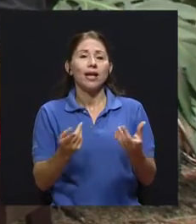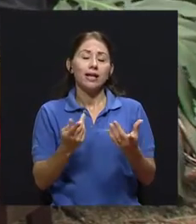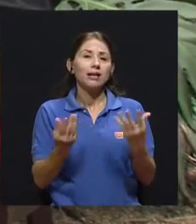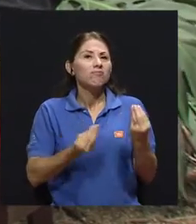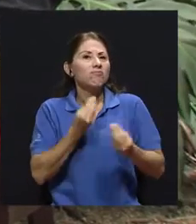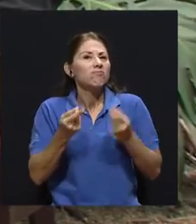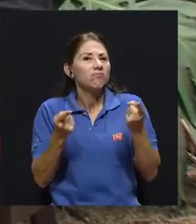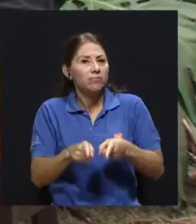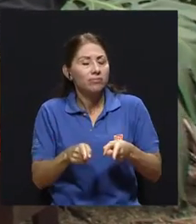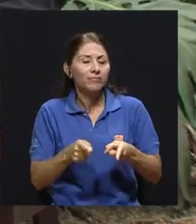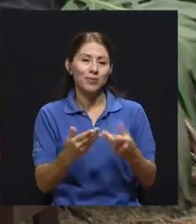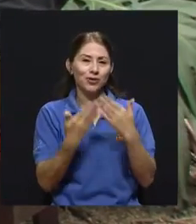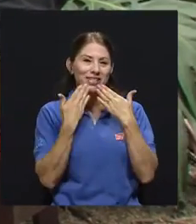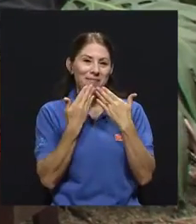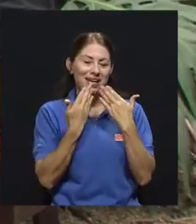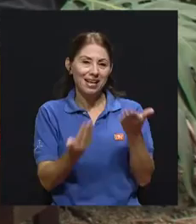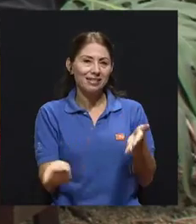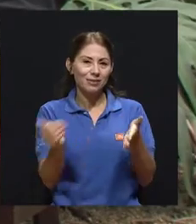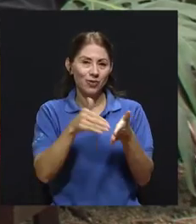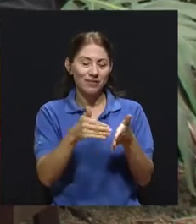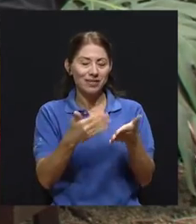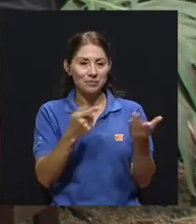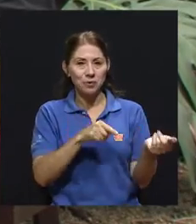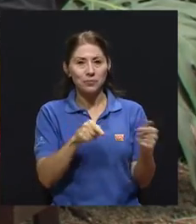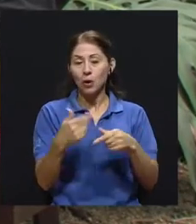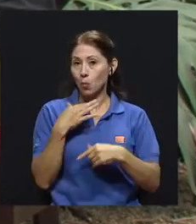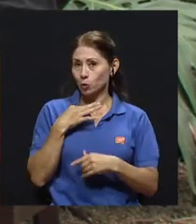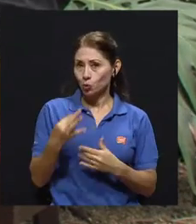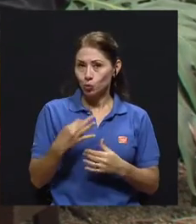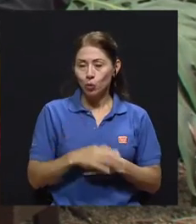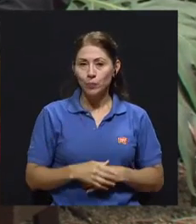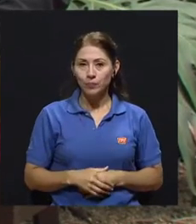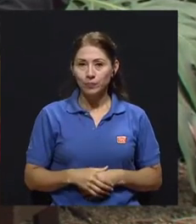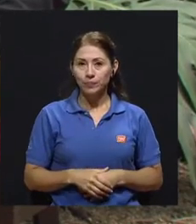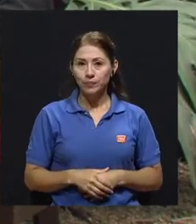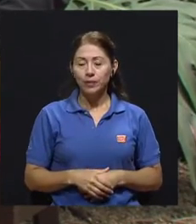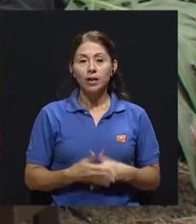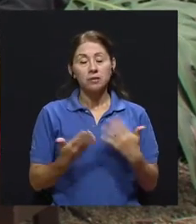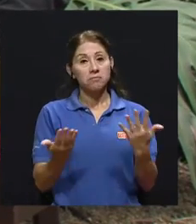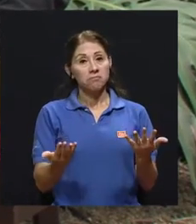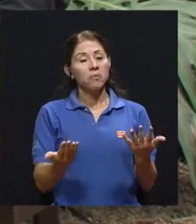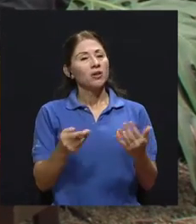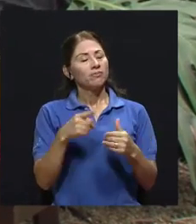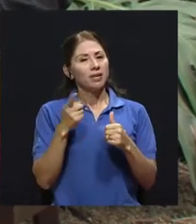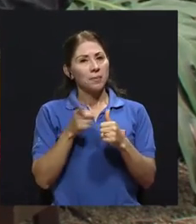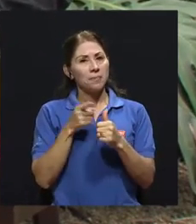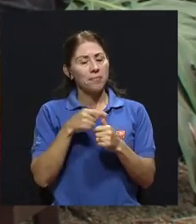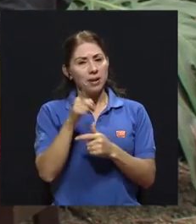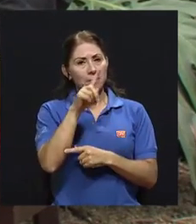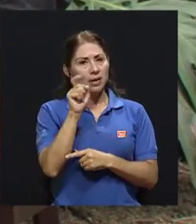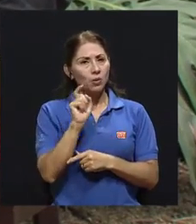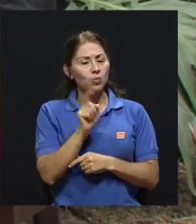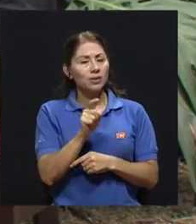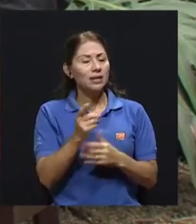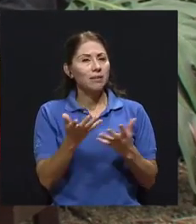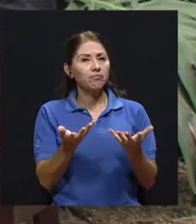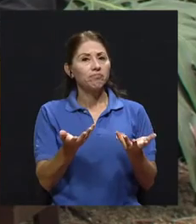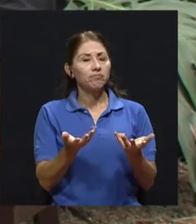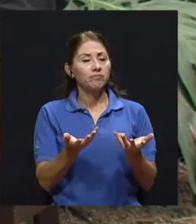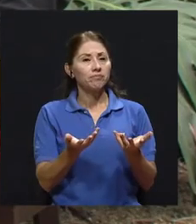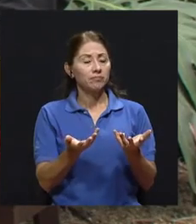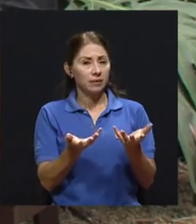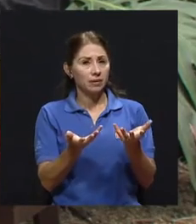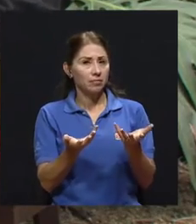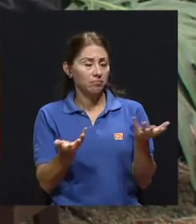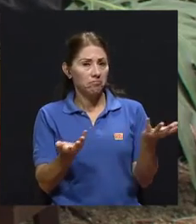nuevamente por acompañarnos. Un gusto. Y tal vez esa sería como la primera pregunta que quisiera hacerle.